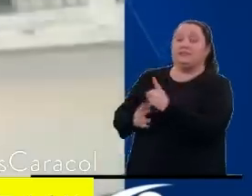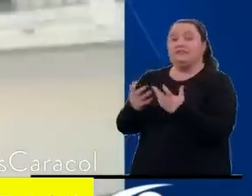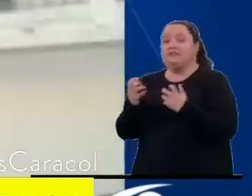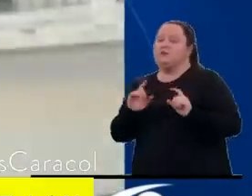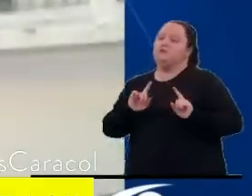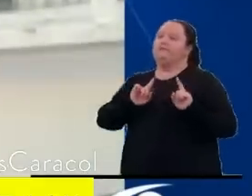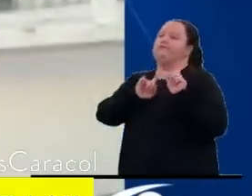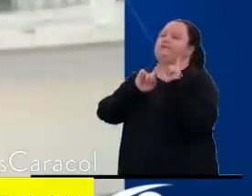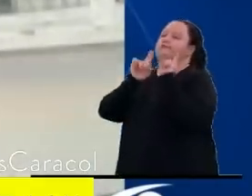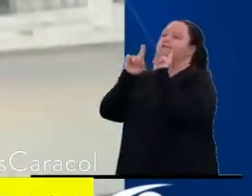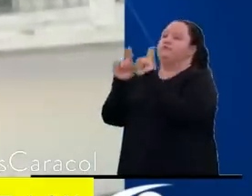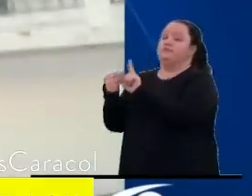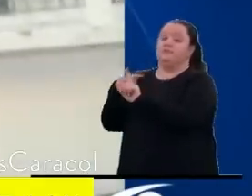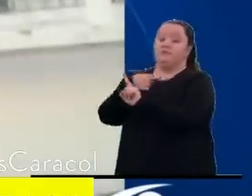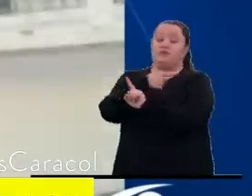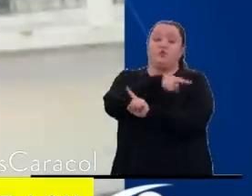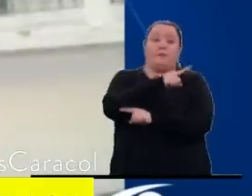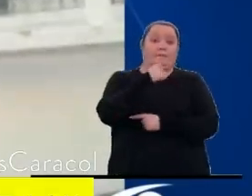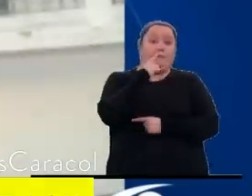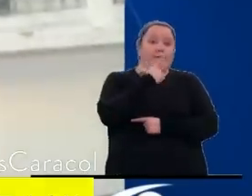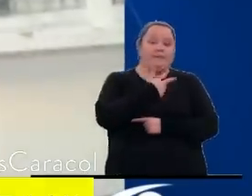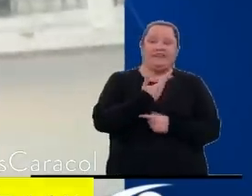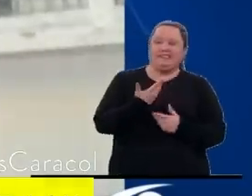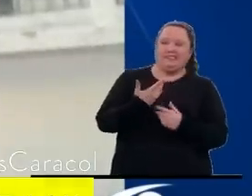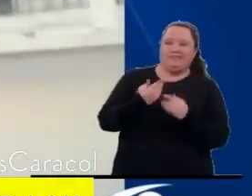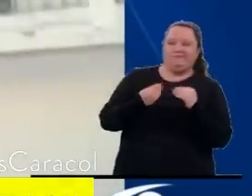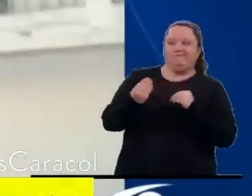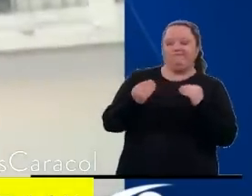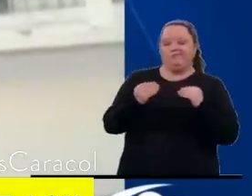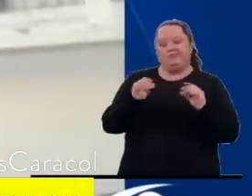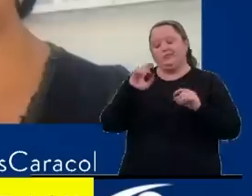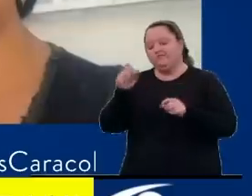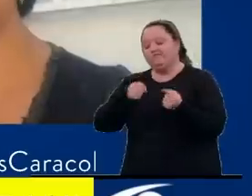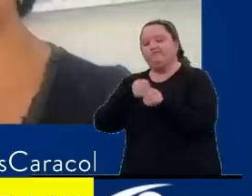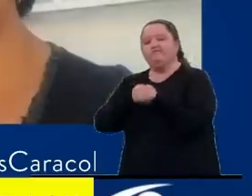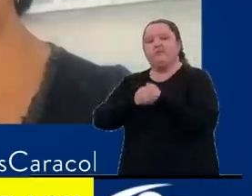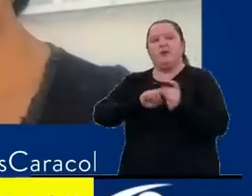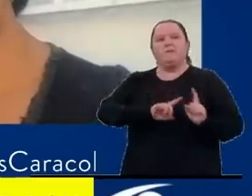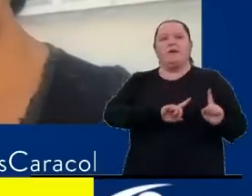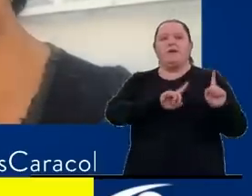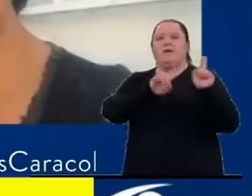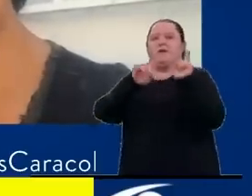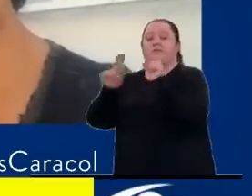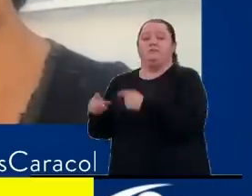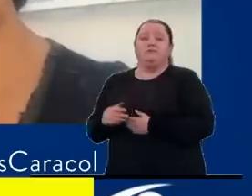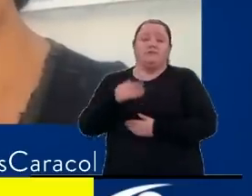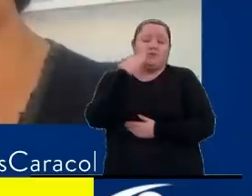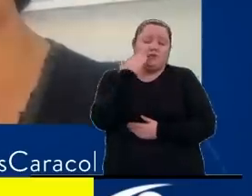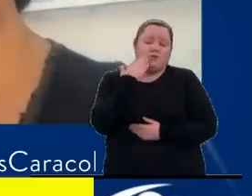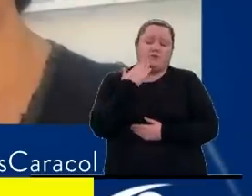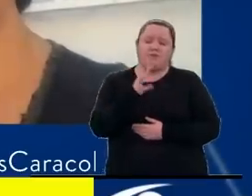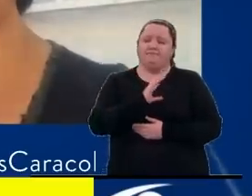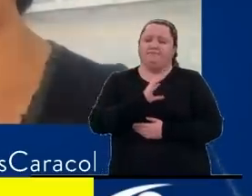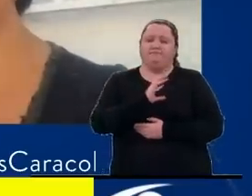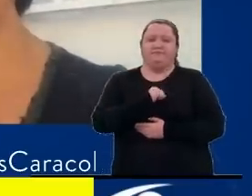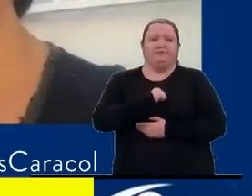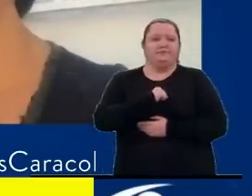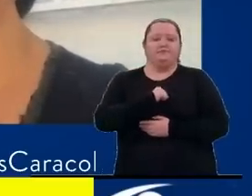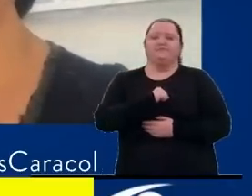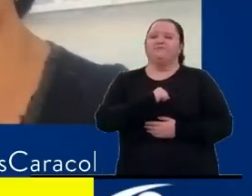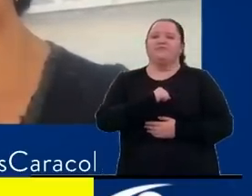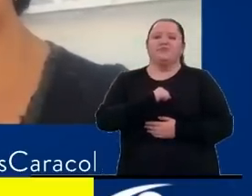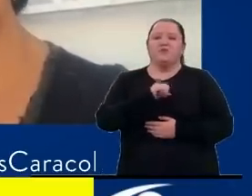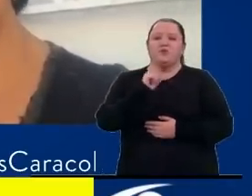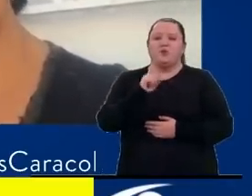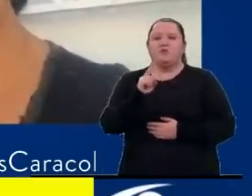Un proyecto con el que los papás de la joven no estaban muy de acuerdo, pero la apoyaron. Los muchachos, desafortunadamente, por